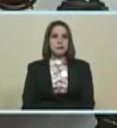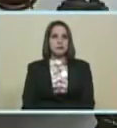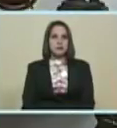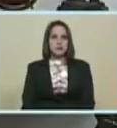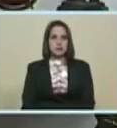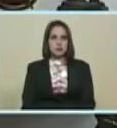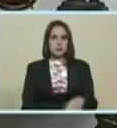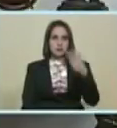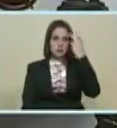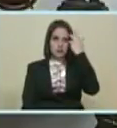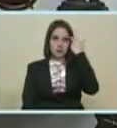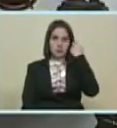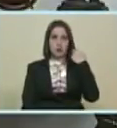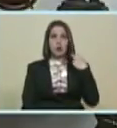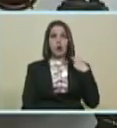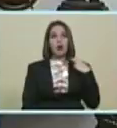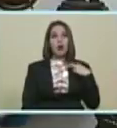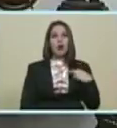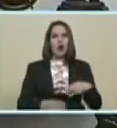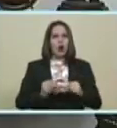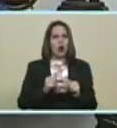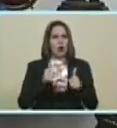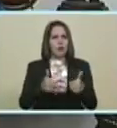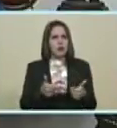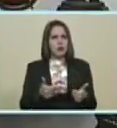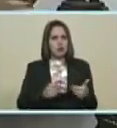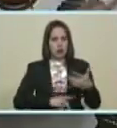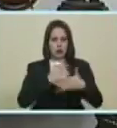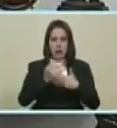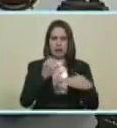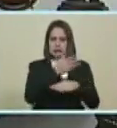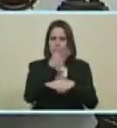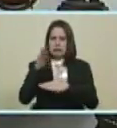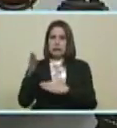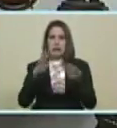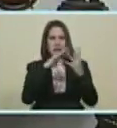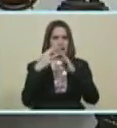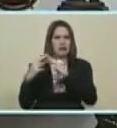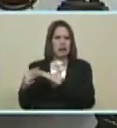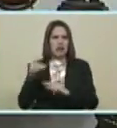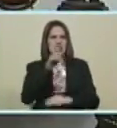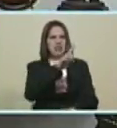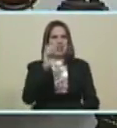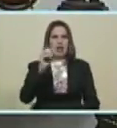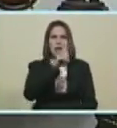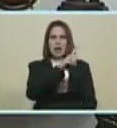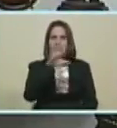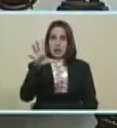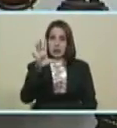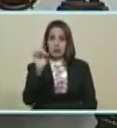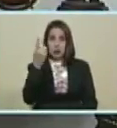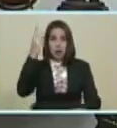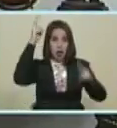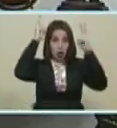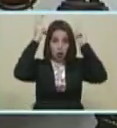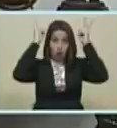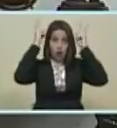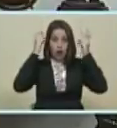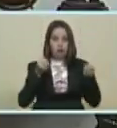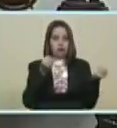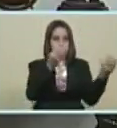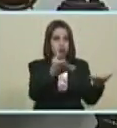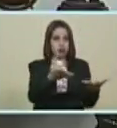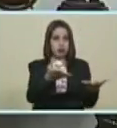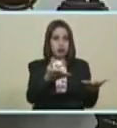¿Cómo es su plan conejo? Freddy fue a varios barrios Comunidades 10, 15 comunidades Y entregó el primer Lote de conejos